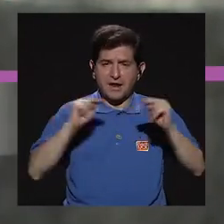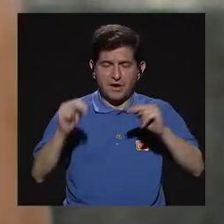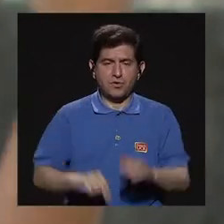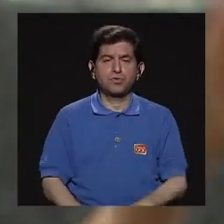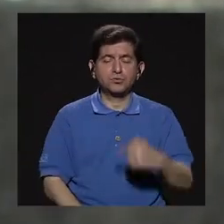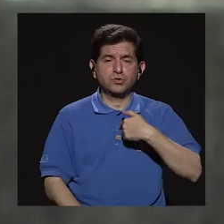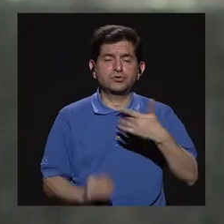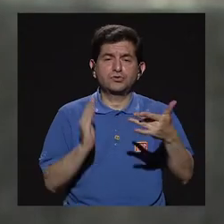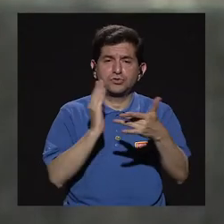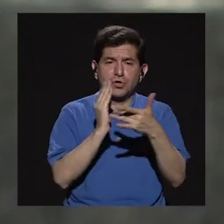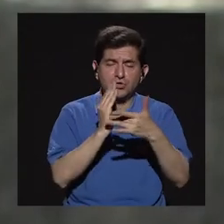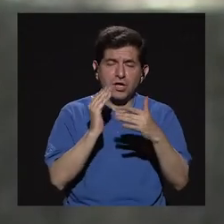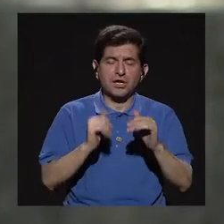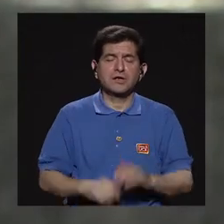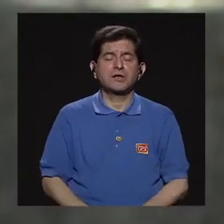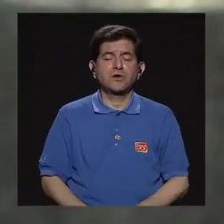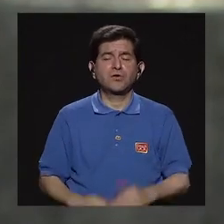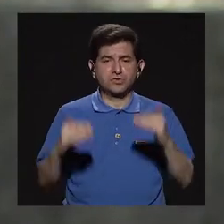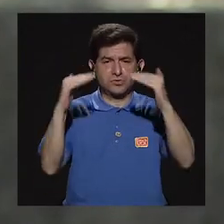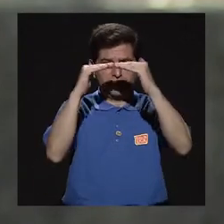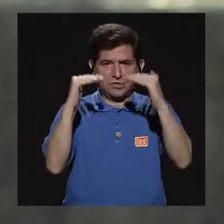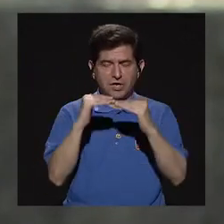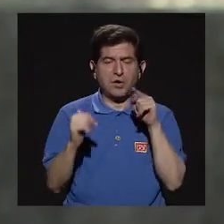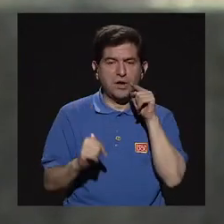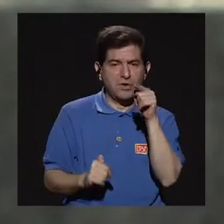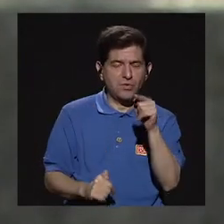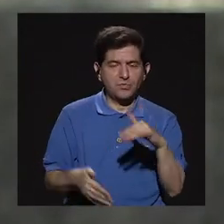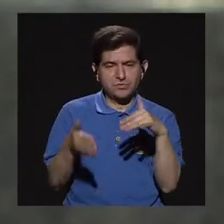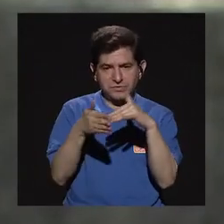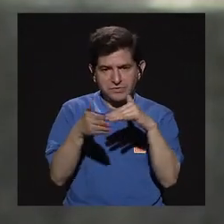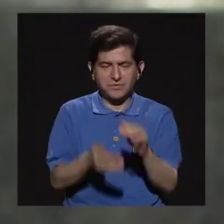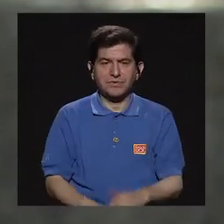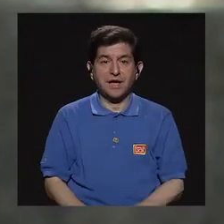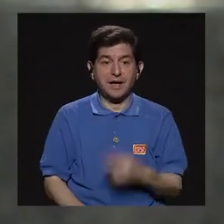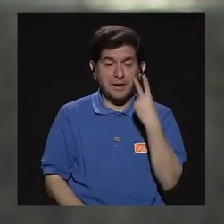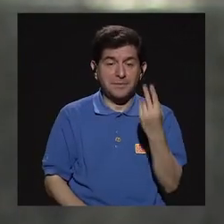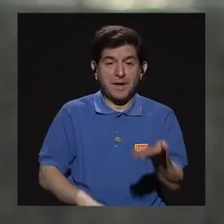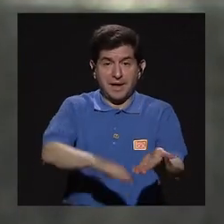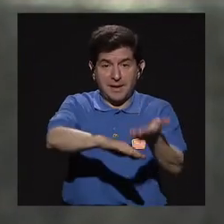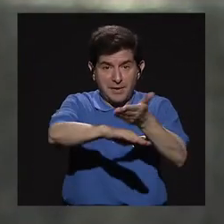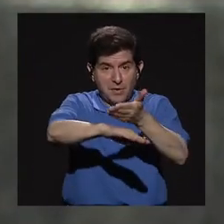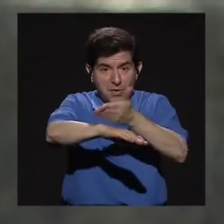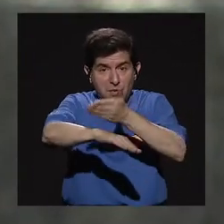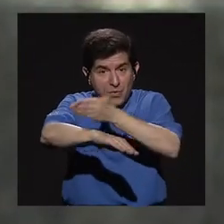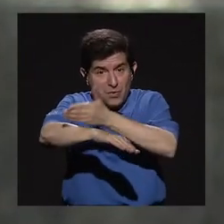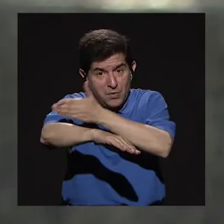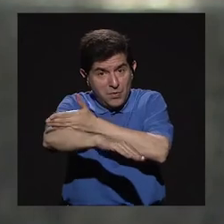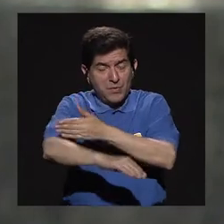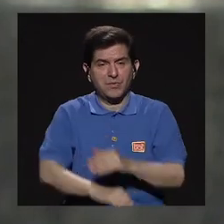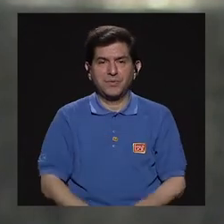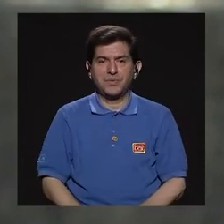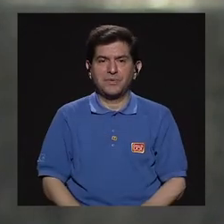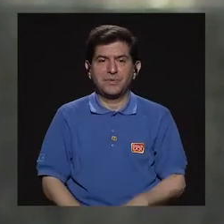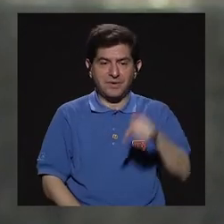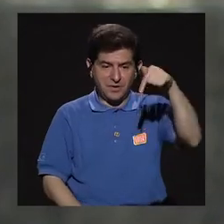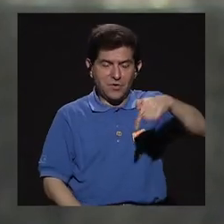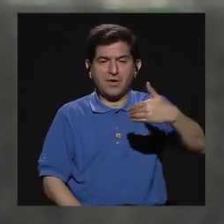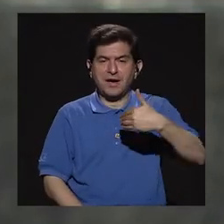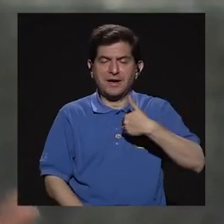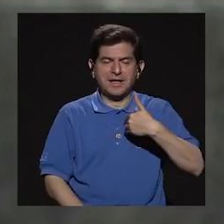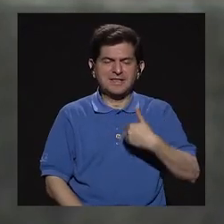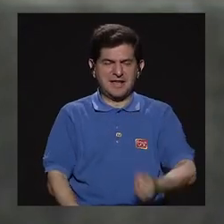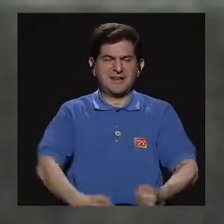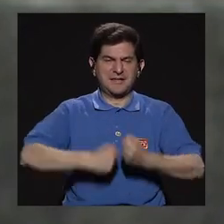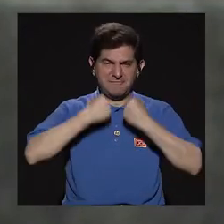estoy llevando técnicos con ustedes. Entonces, ver ese, digamos, empuje que tienen aquí, o lo que se llevan aquí es